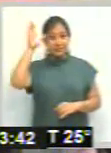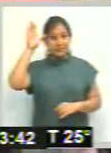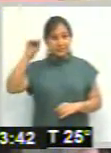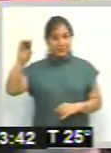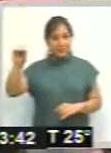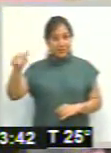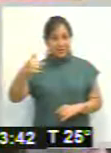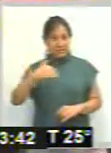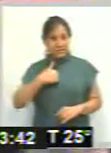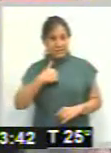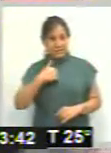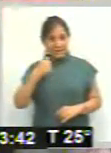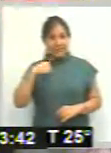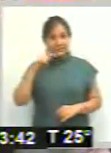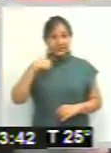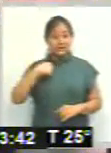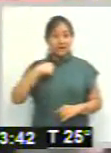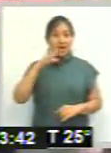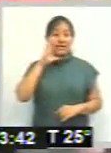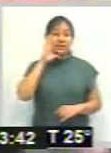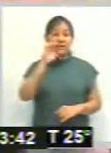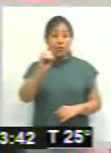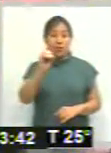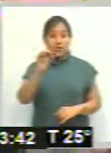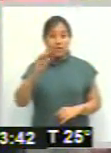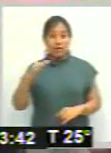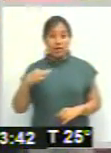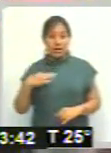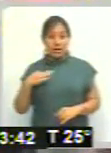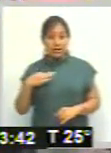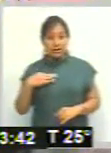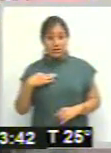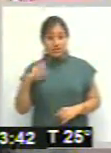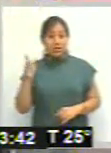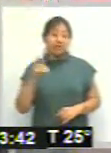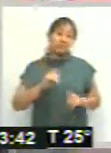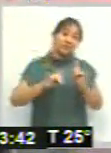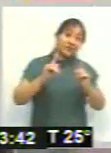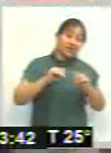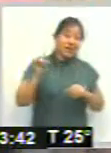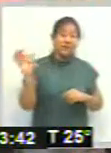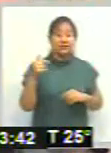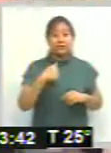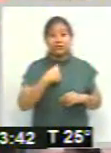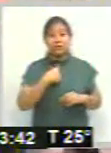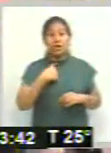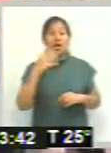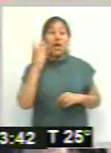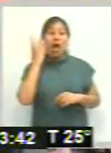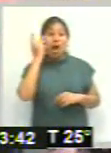un año más, ya cumplo 50 años. Y quizás sea el abuelo de toda la iglesia, ya en Salta,